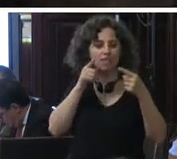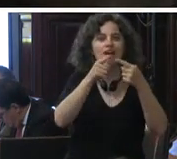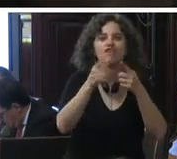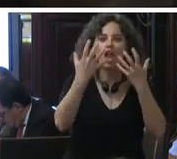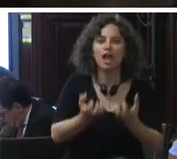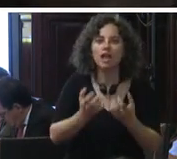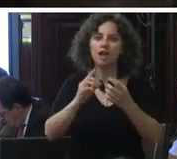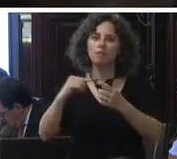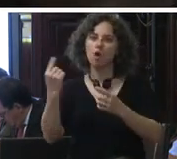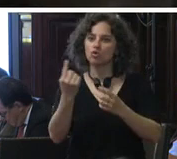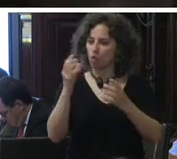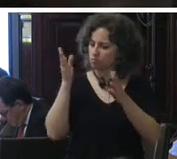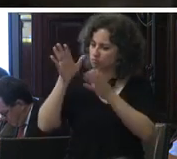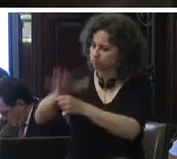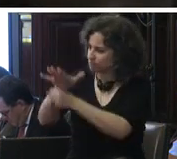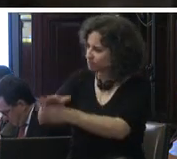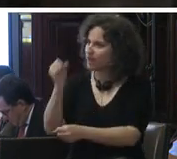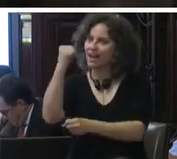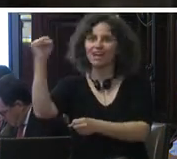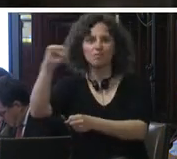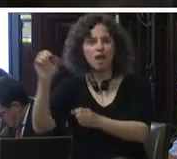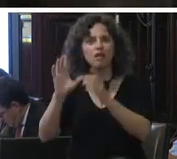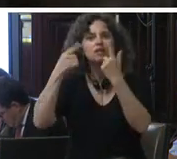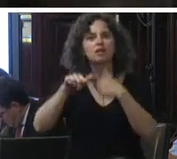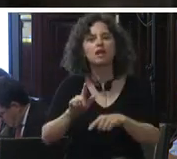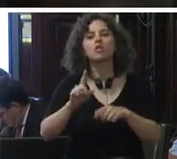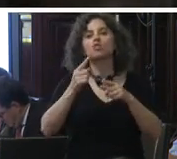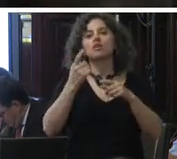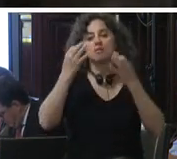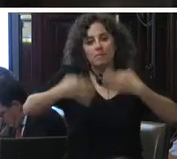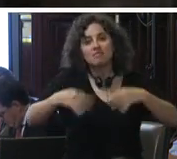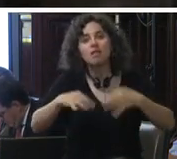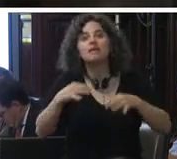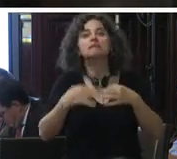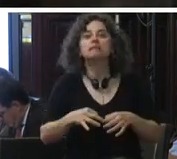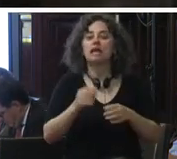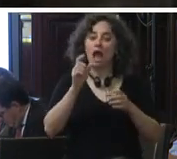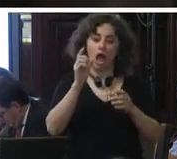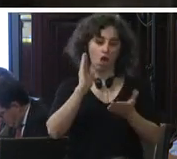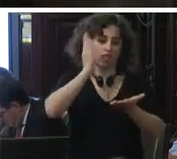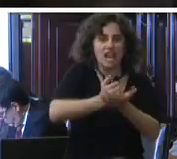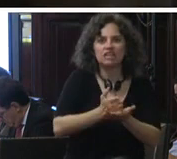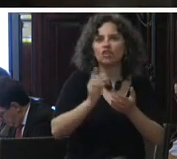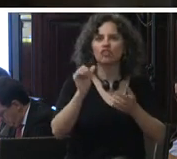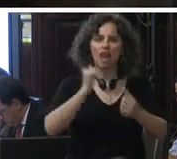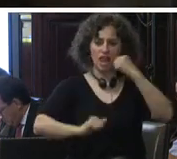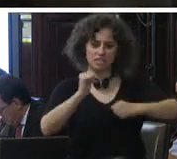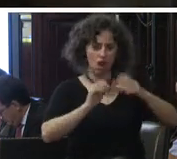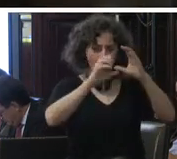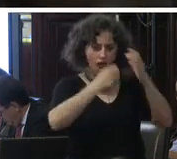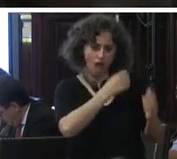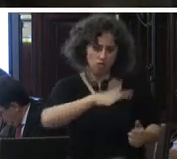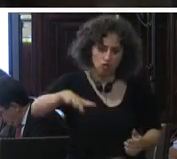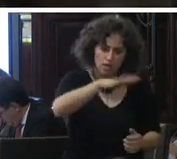eficazmente a la criminalidad y a la impunidad y particularmente los delitos que lesionan gravemente a la sociedad